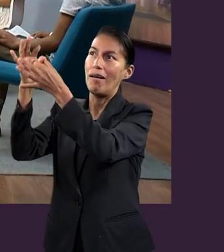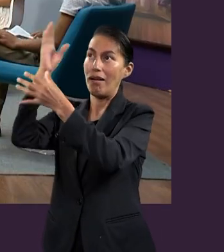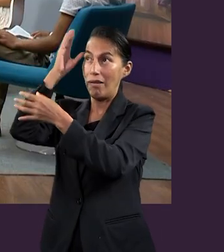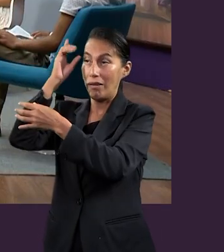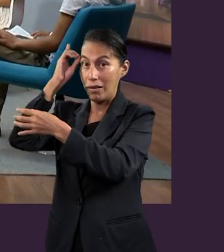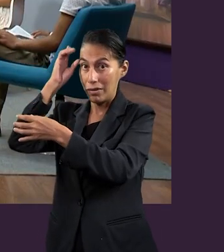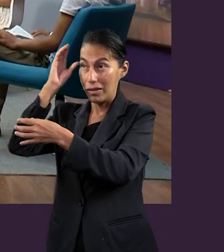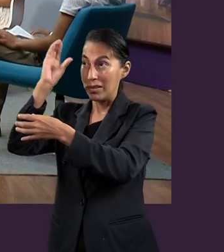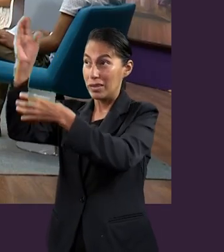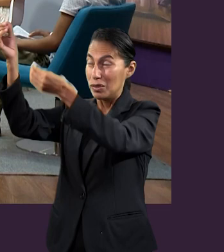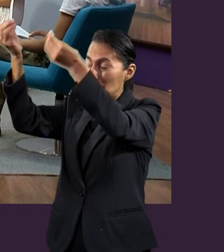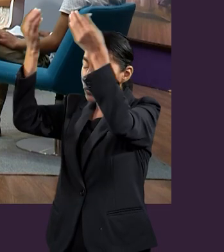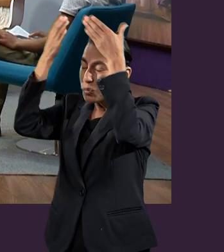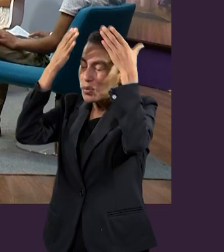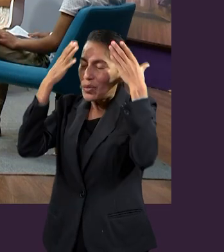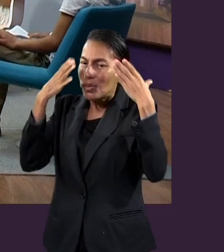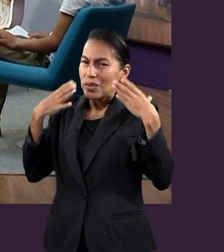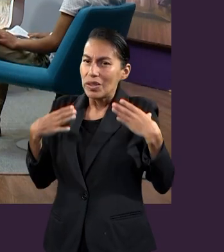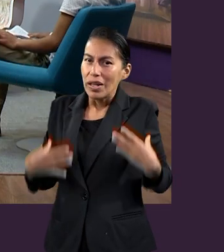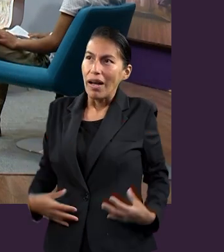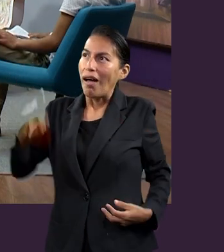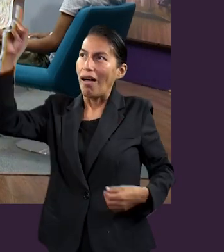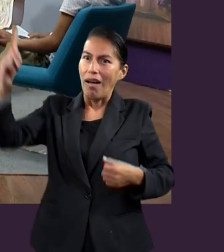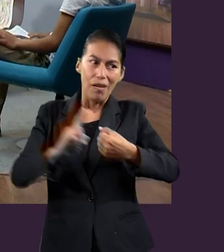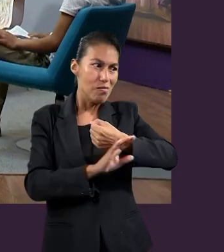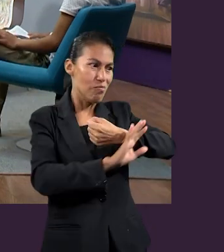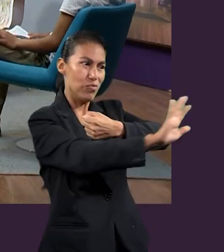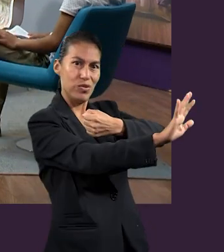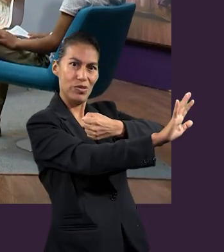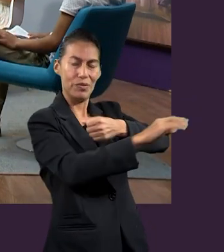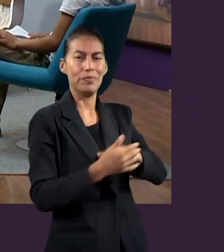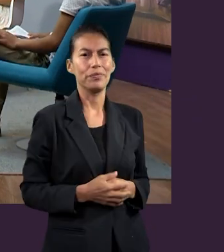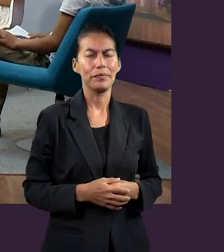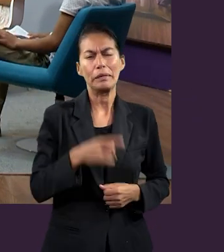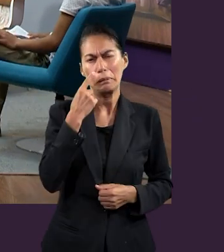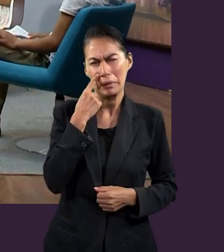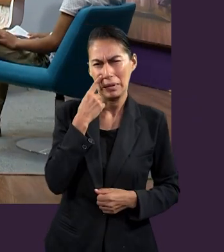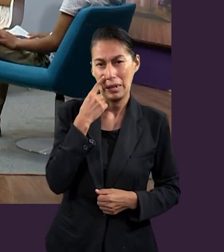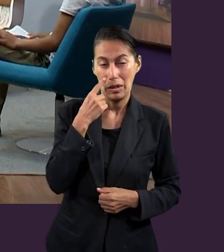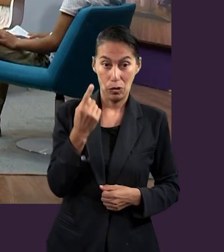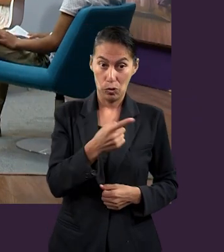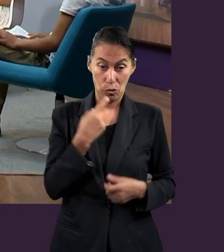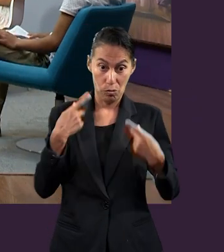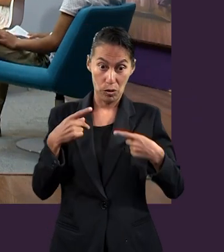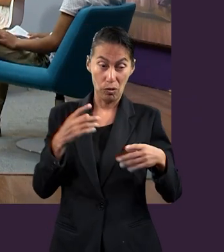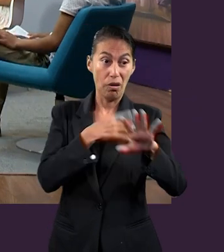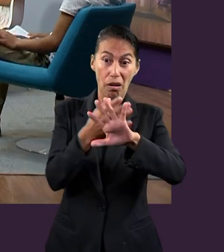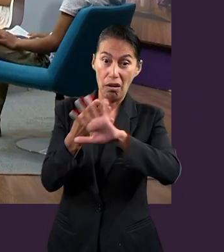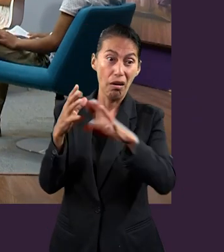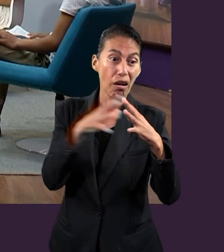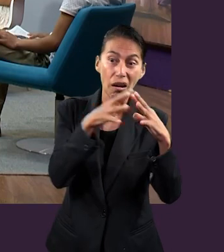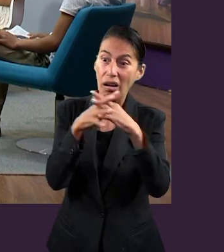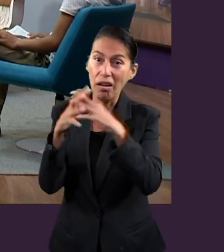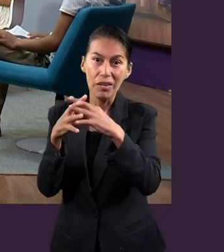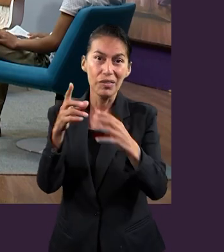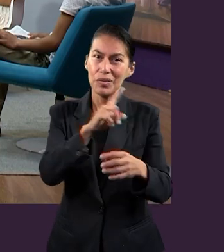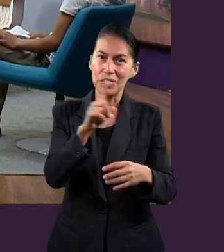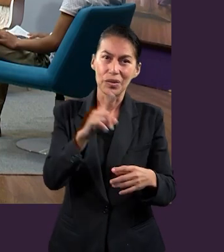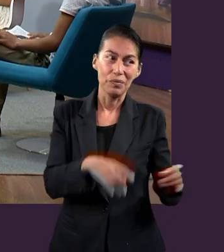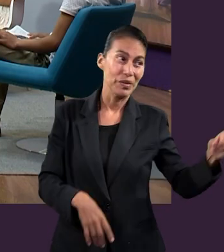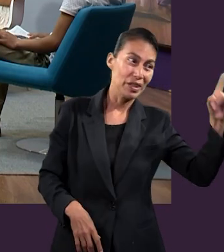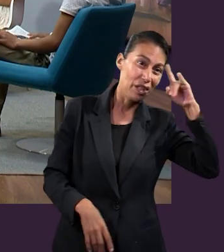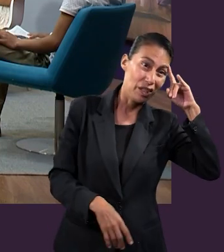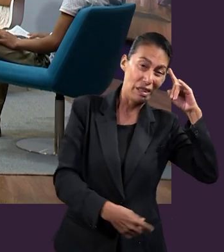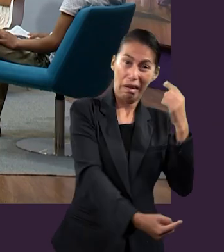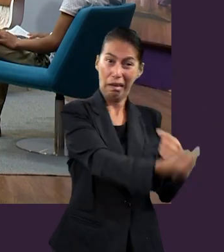Imagínense que vamos a enfrentar a las fuerzas del mal, porque nuestra lucha no es contra personas, sino contra